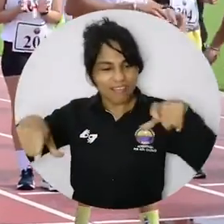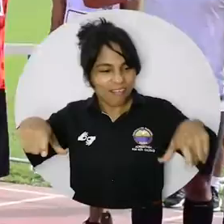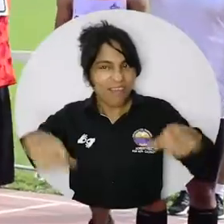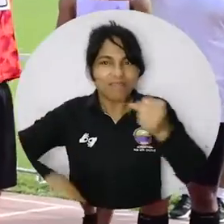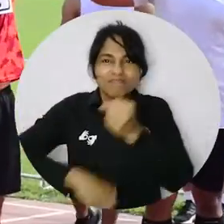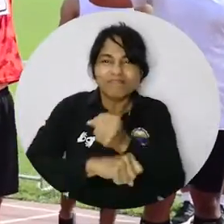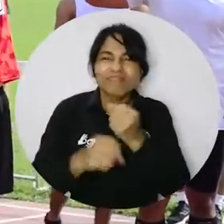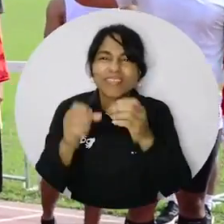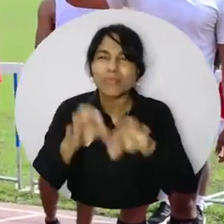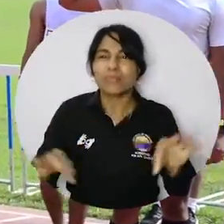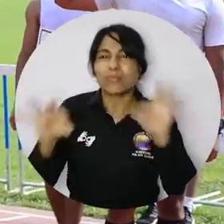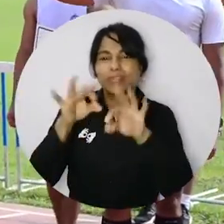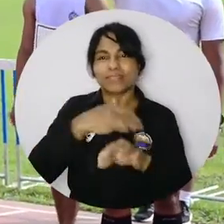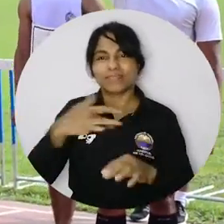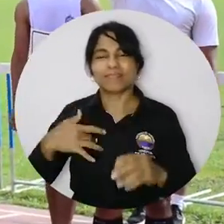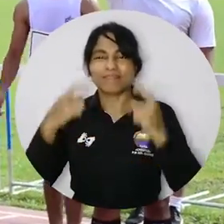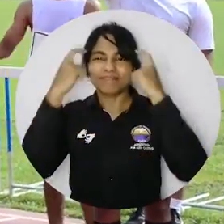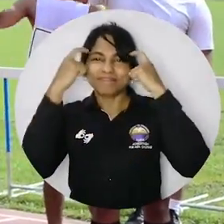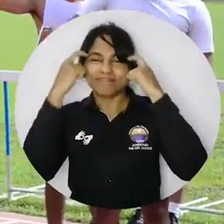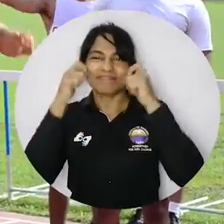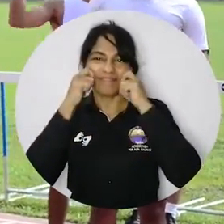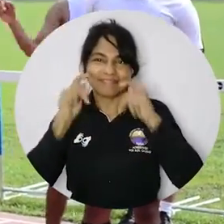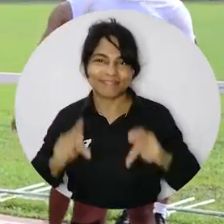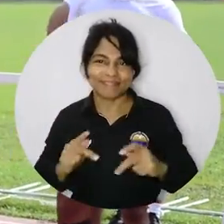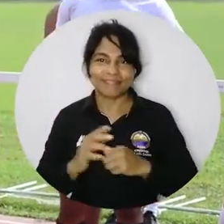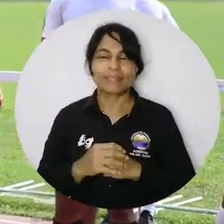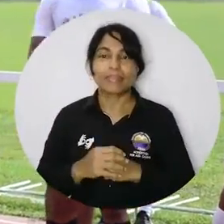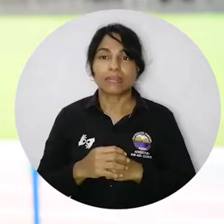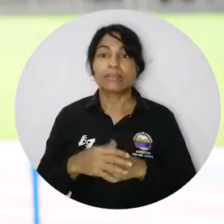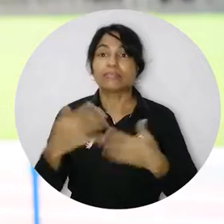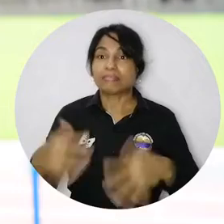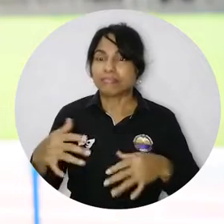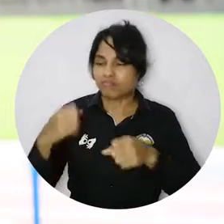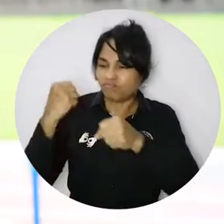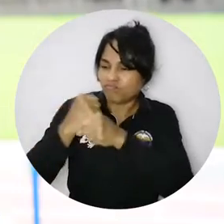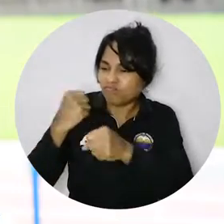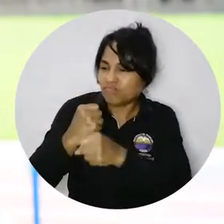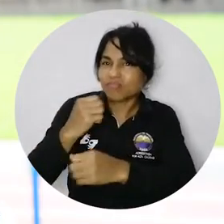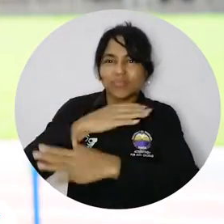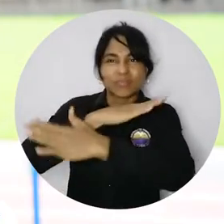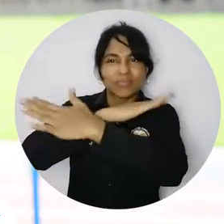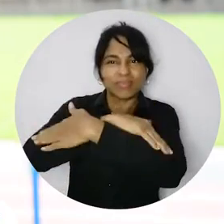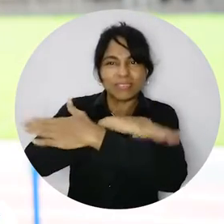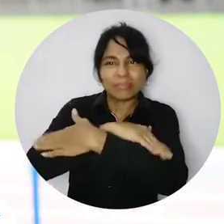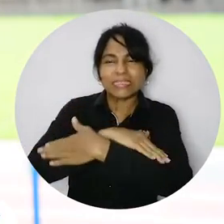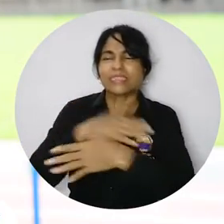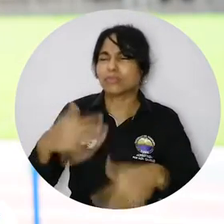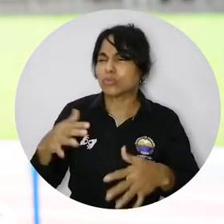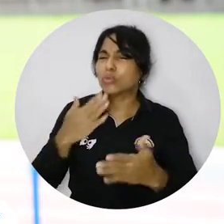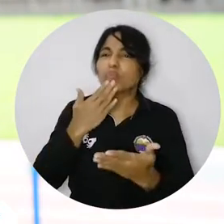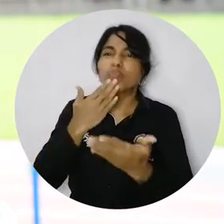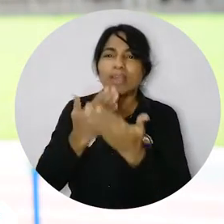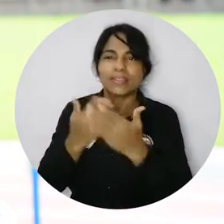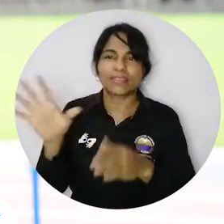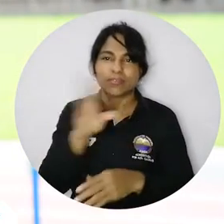la Alma Mater para dejar la consigna de la importancia de la salud mental y física. En verdad este es trabajo, disciplina y en verdad estoy muy agradecida